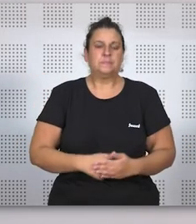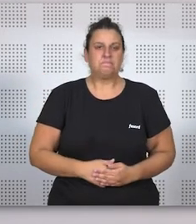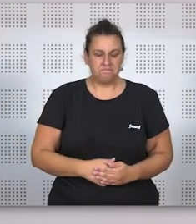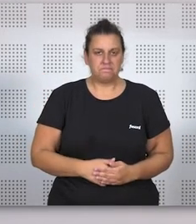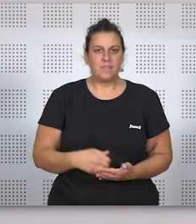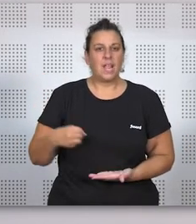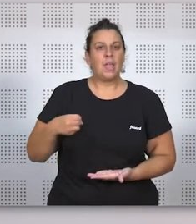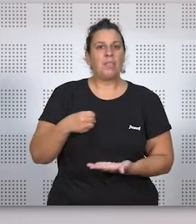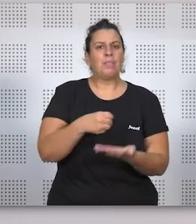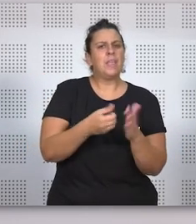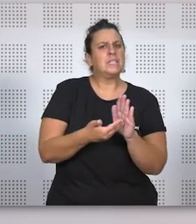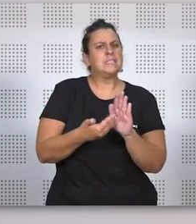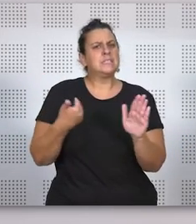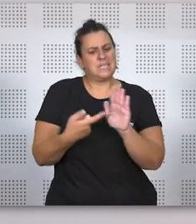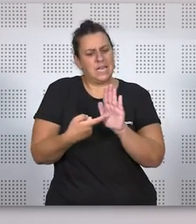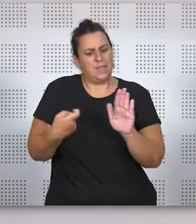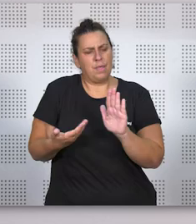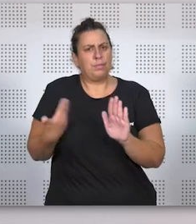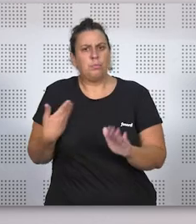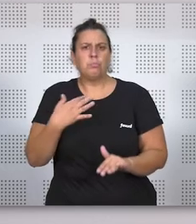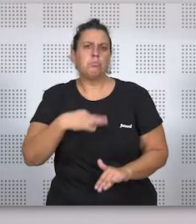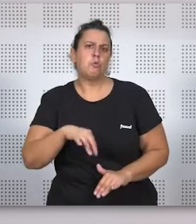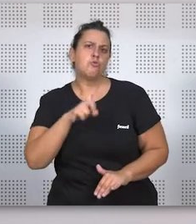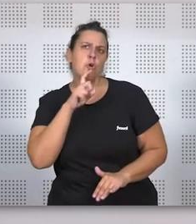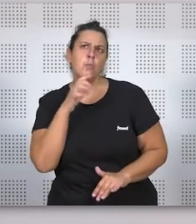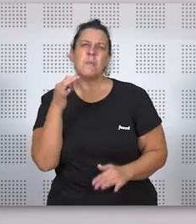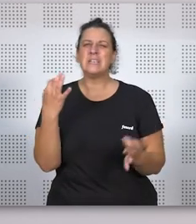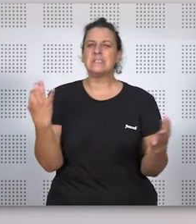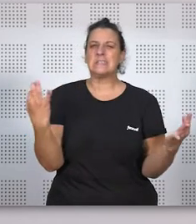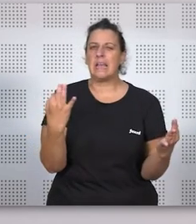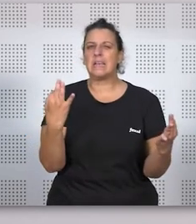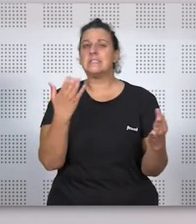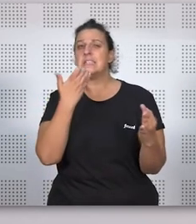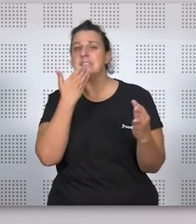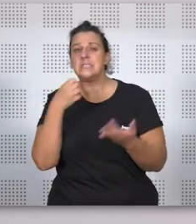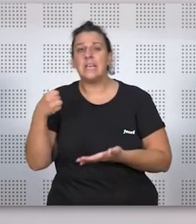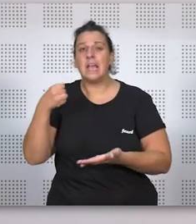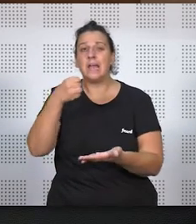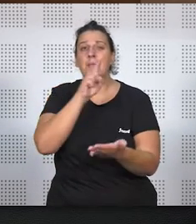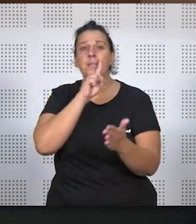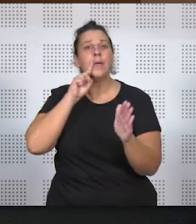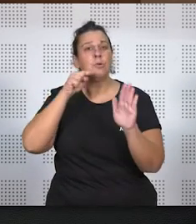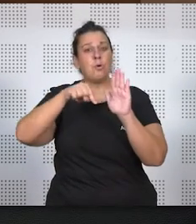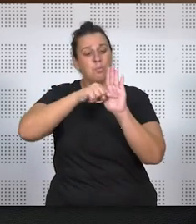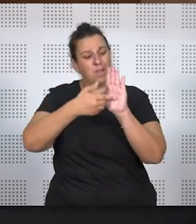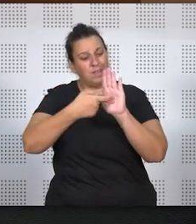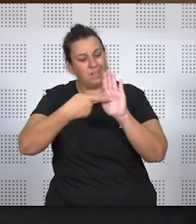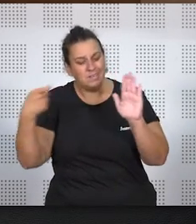la desheredación y cómo se puede desheredar? En concreto, ¿hace falta acudir al notario para desheredar a alguien?